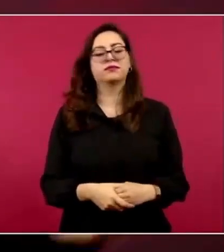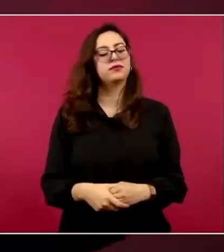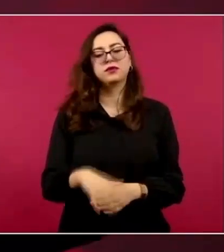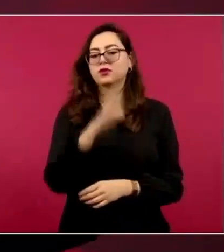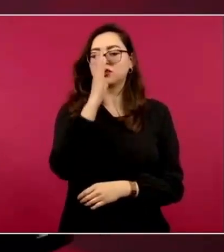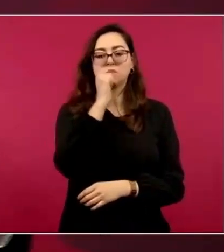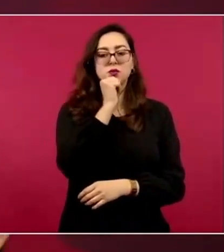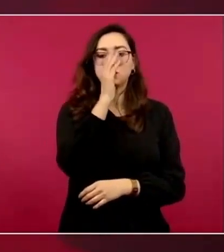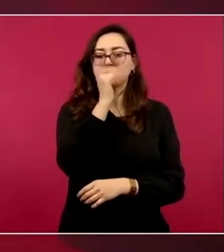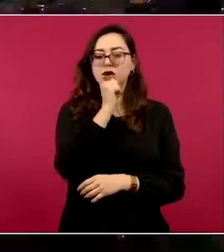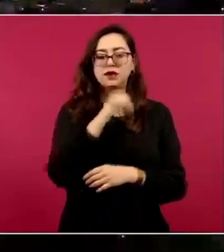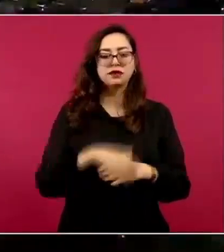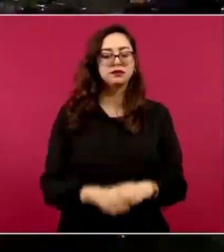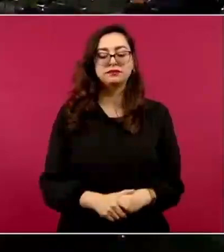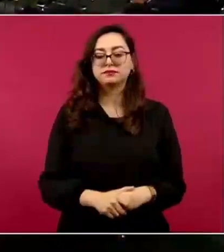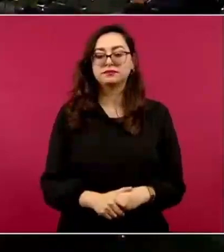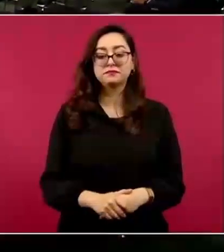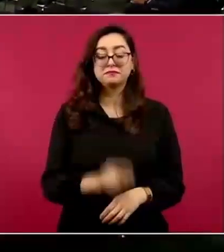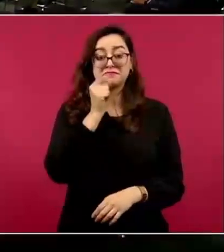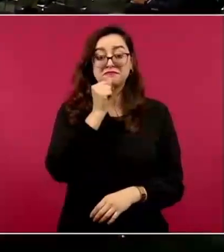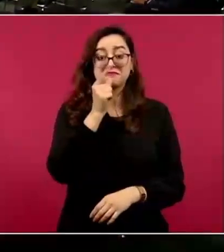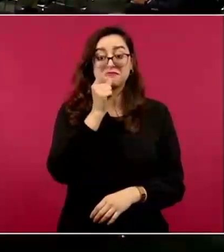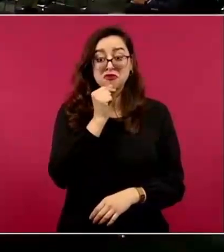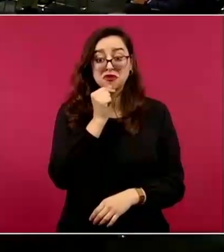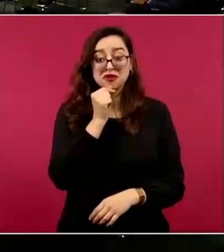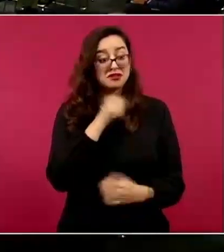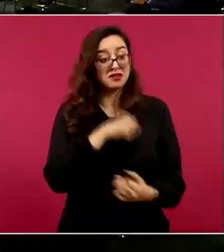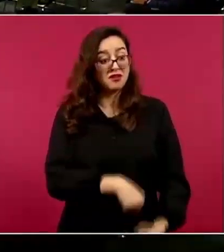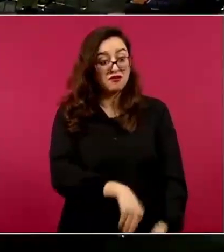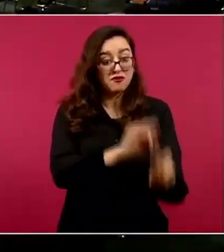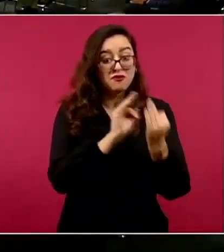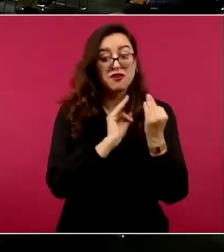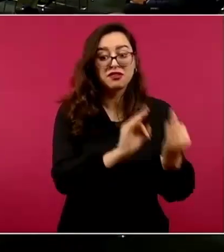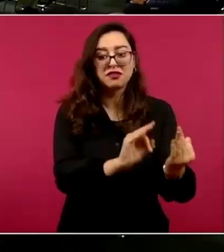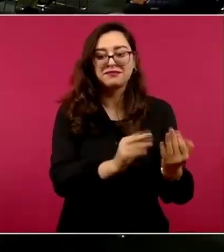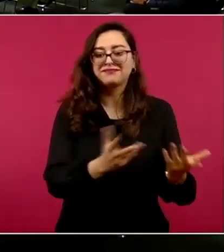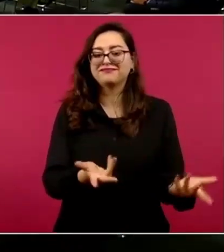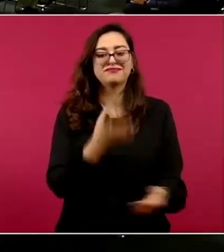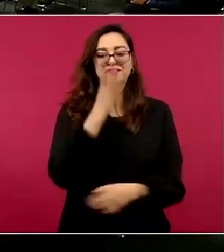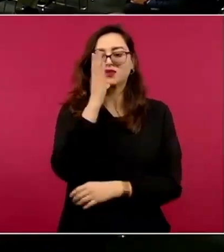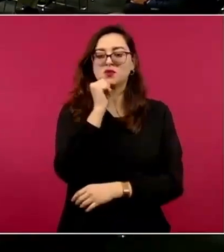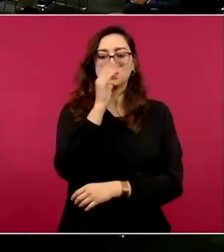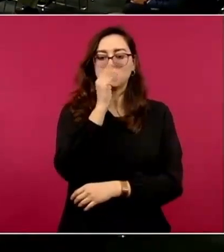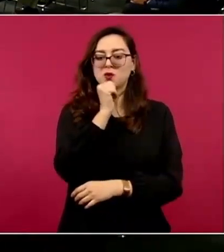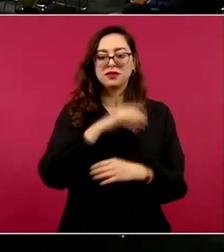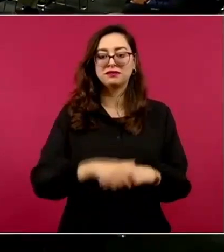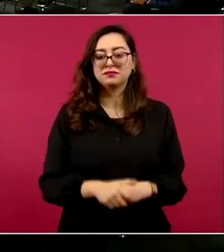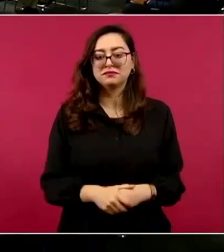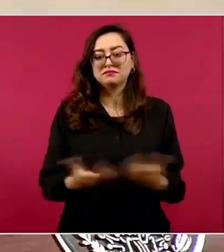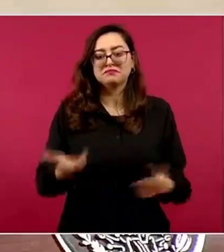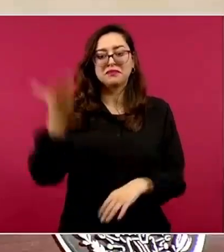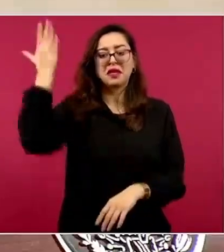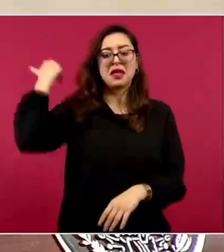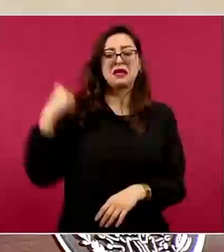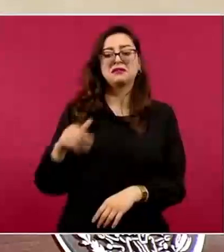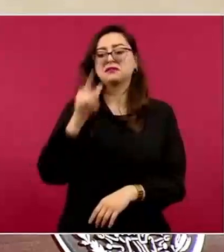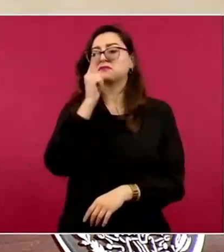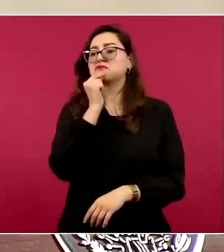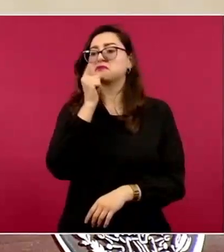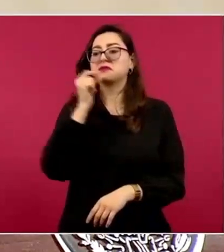no estaba en las regiones, el territorio.